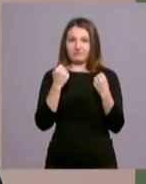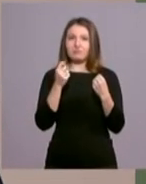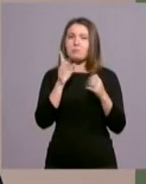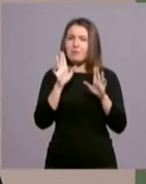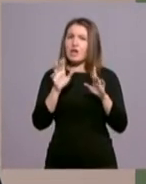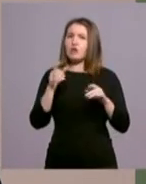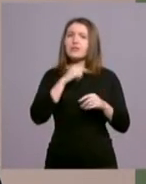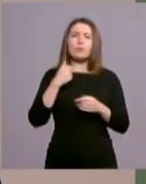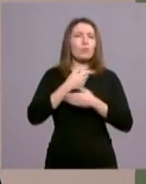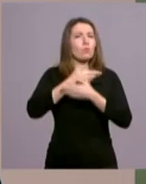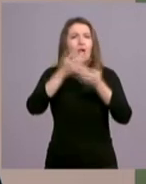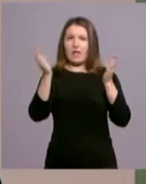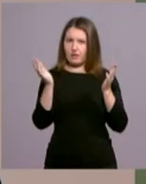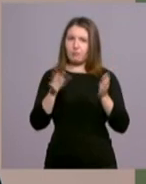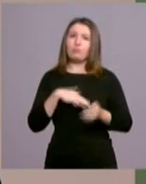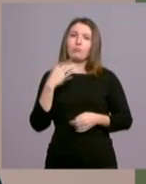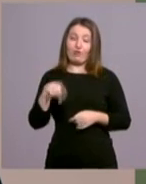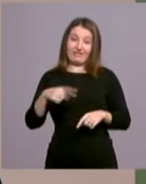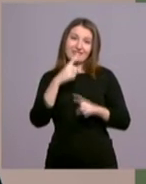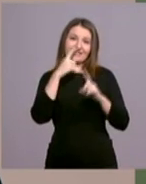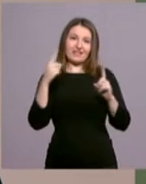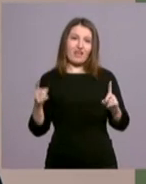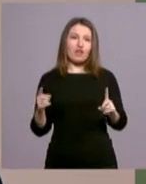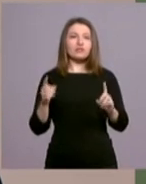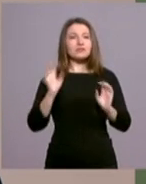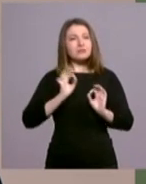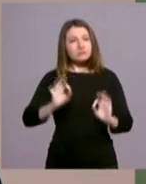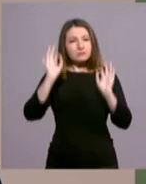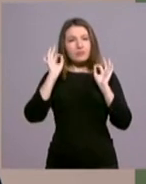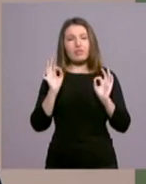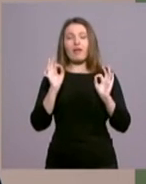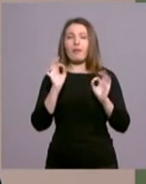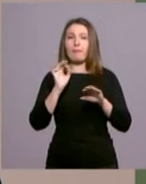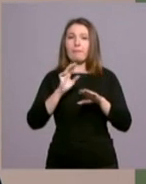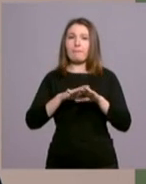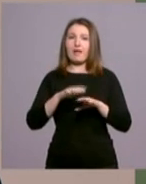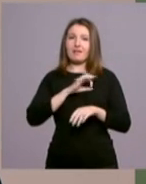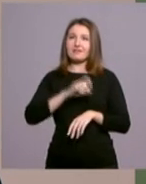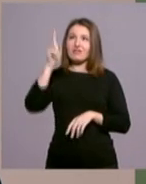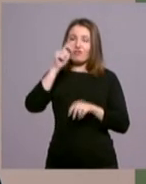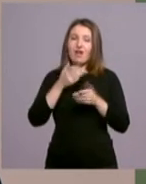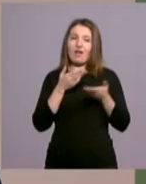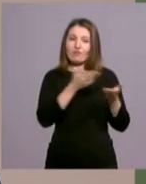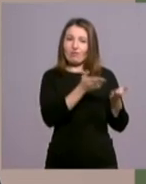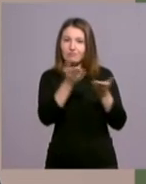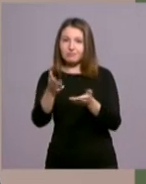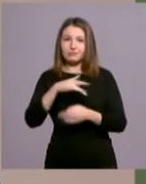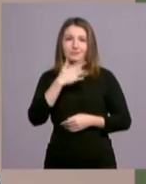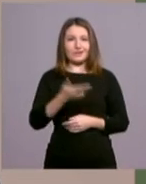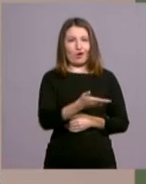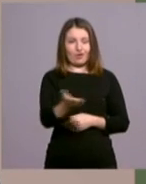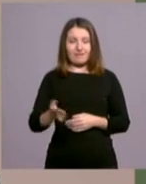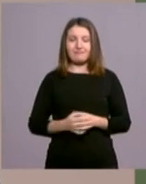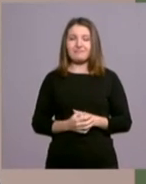pero todos los sacerdotes este año, yo creo que están especialmente ungidos por el Señor, ¿no?, para administrar la misericordia divina.